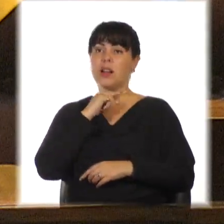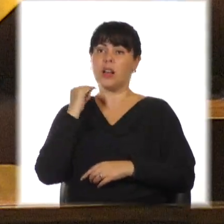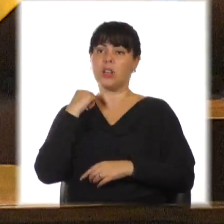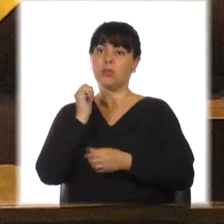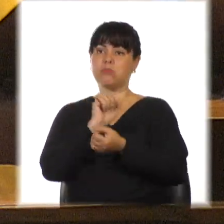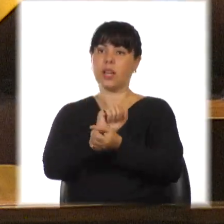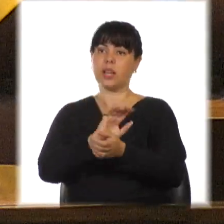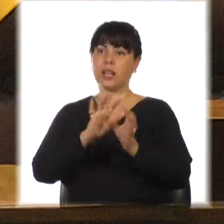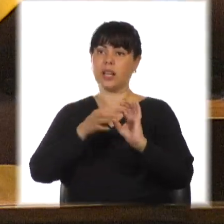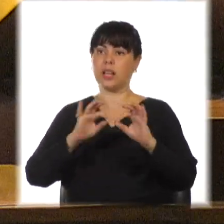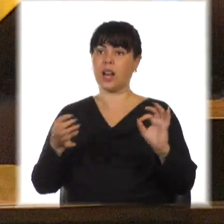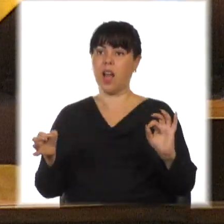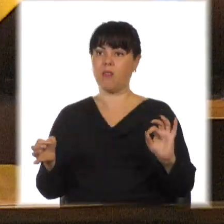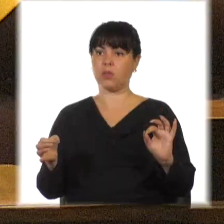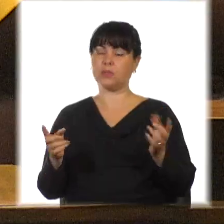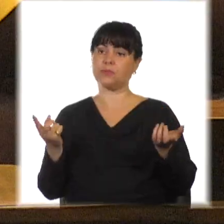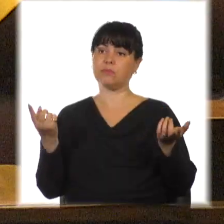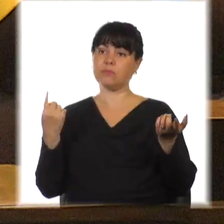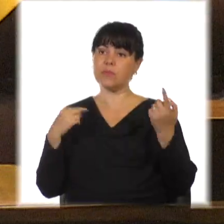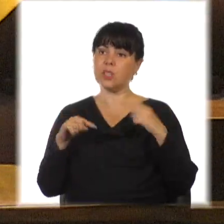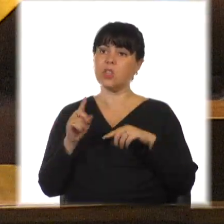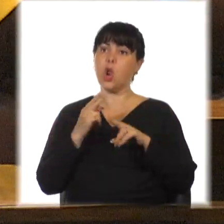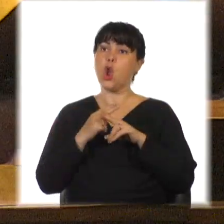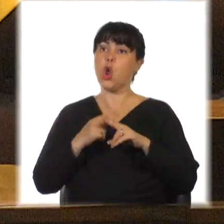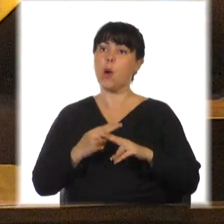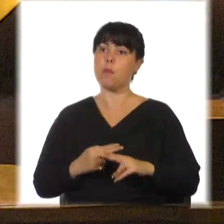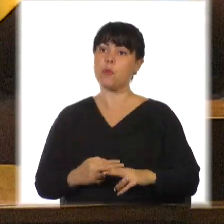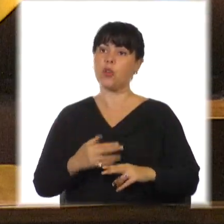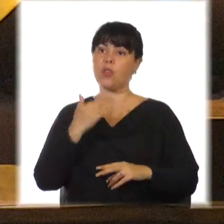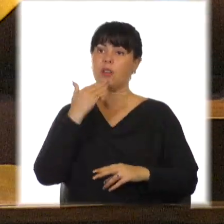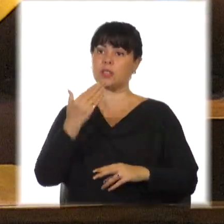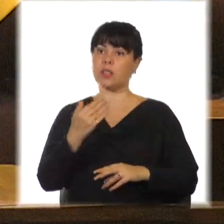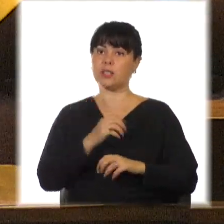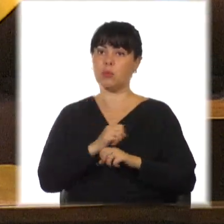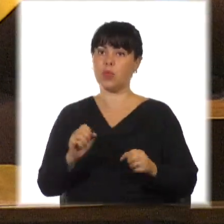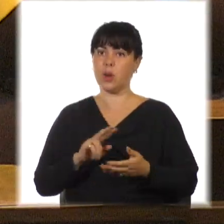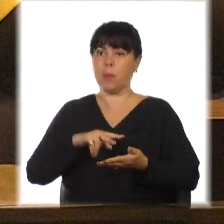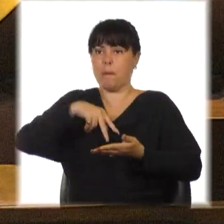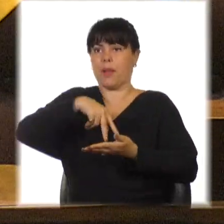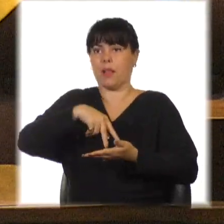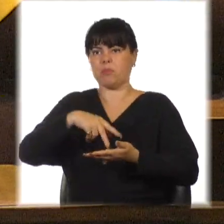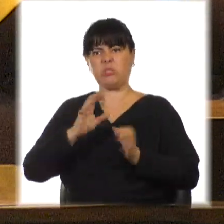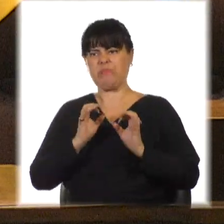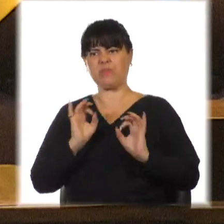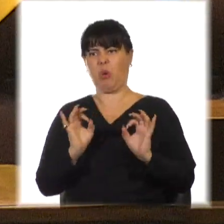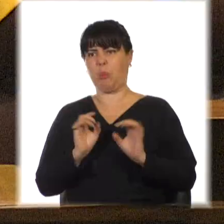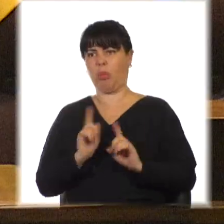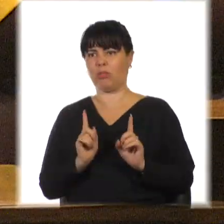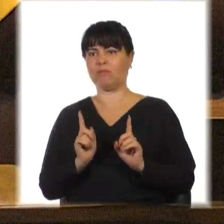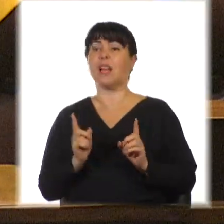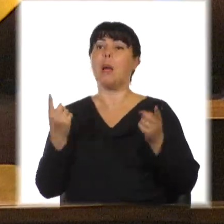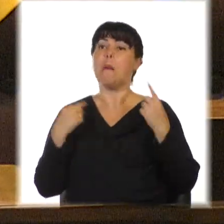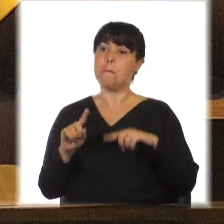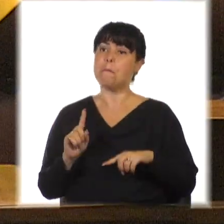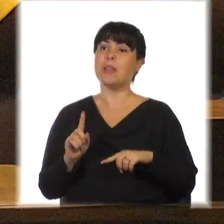los nombro a modo de agradecimiento, y si pudiera me paraba, pero me queda muy incómodo, y porque